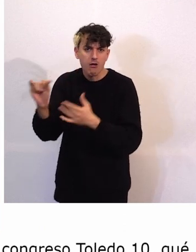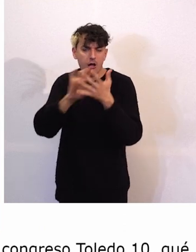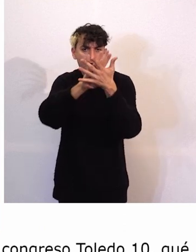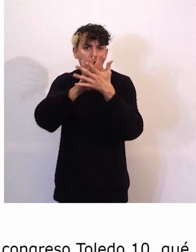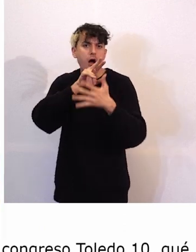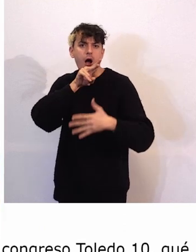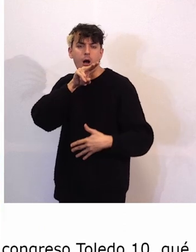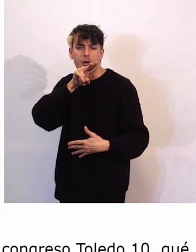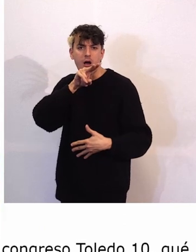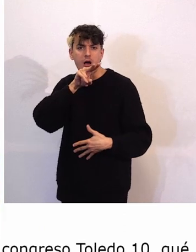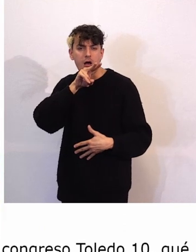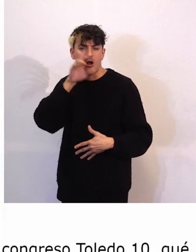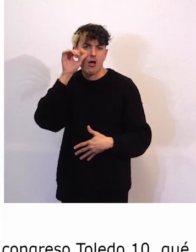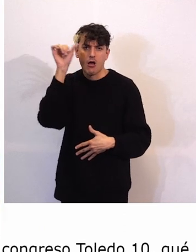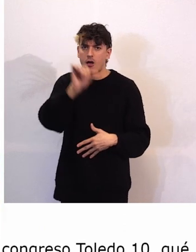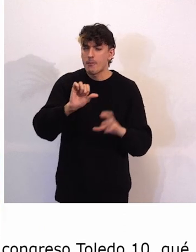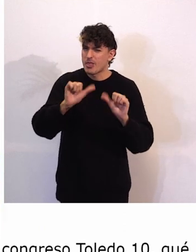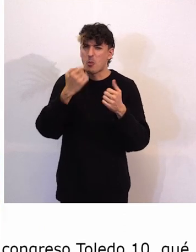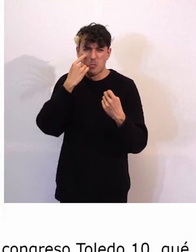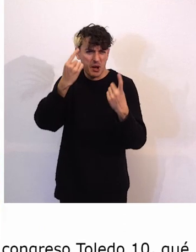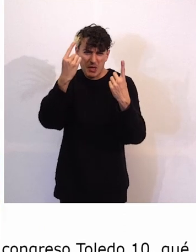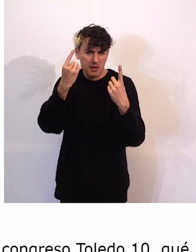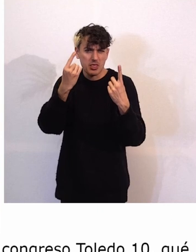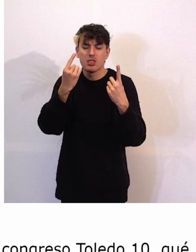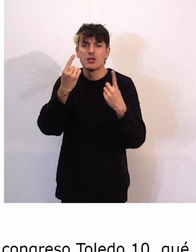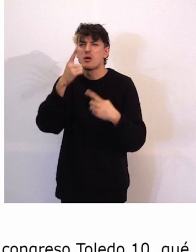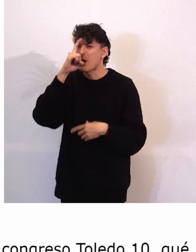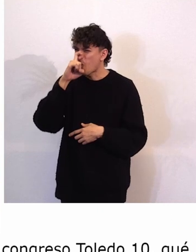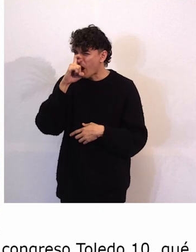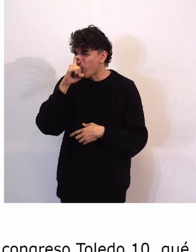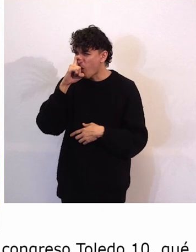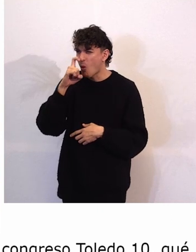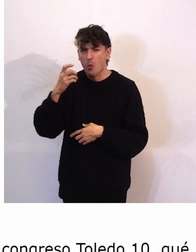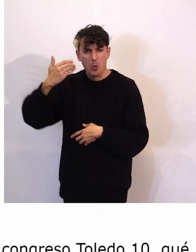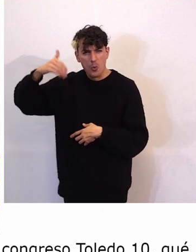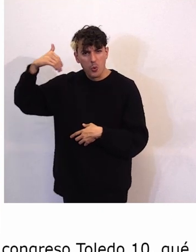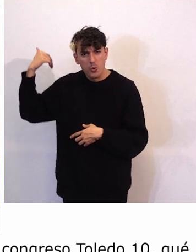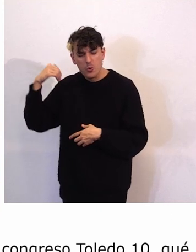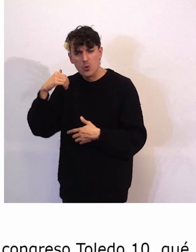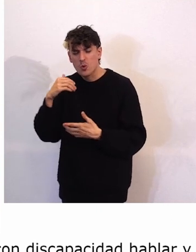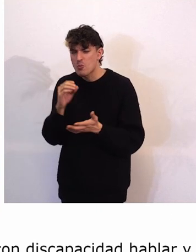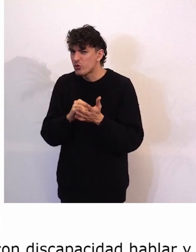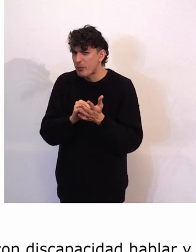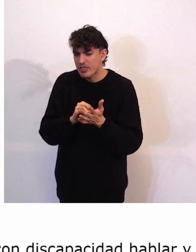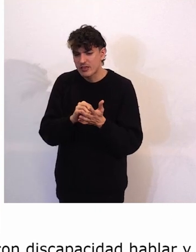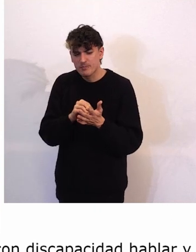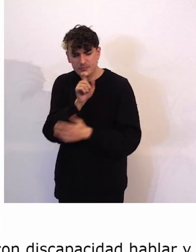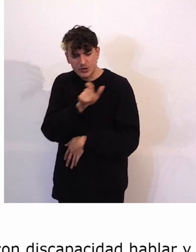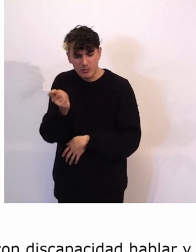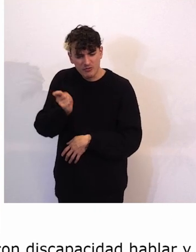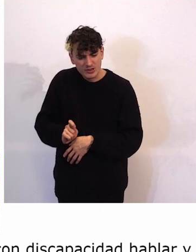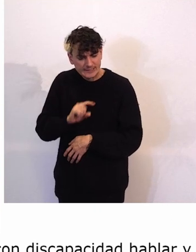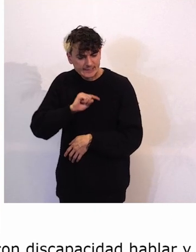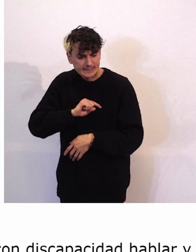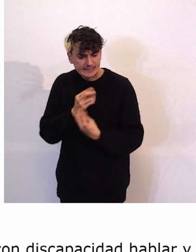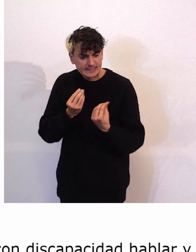poner la voz. Recuerdo que hasta entonces muchas veces teníamos la sensación, los profesionales o